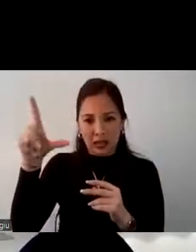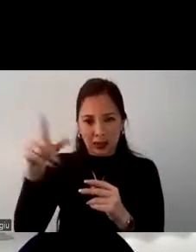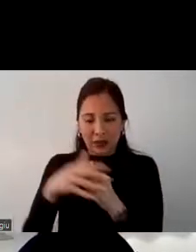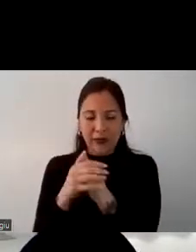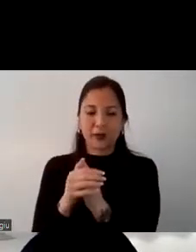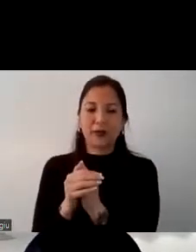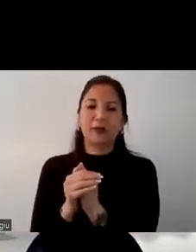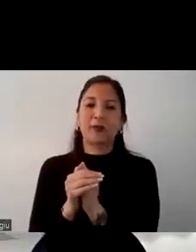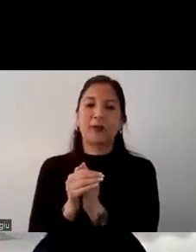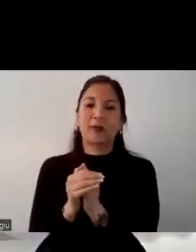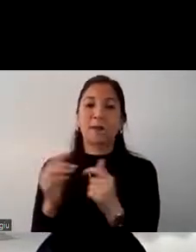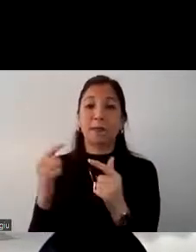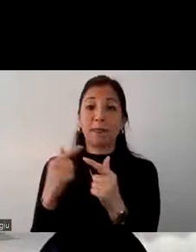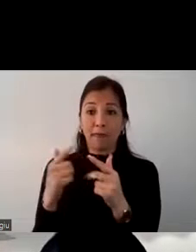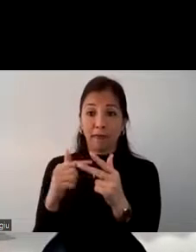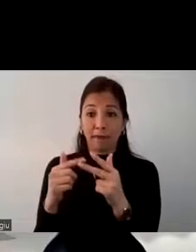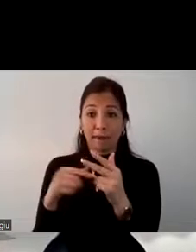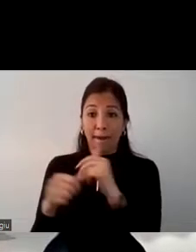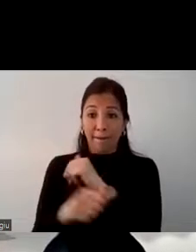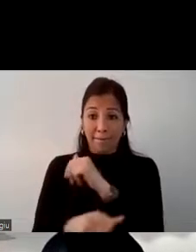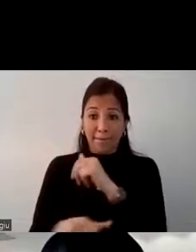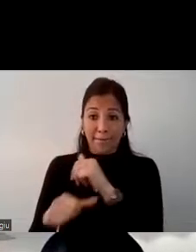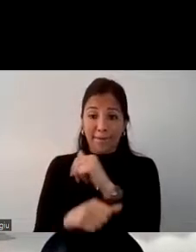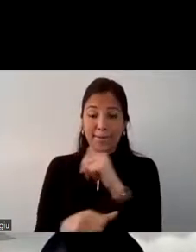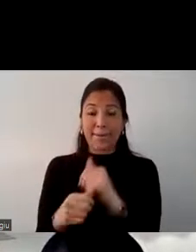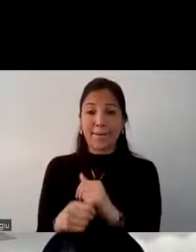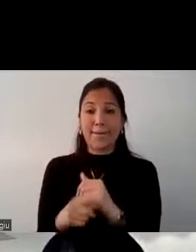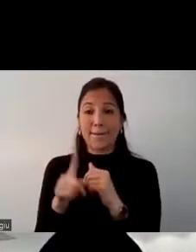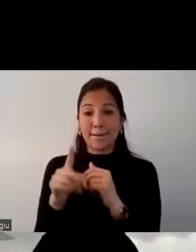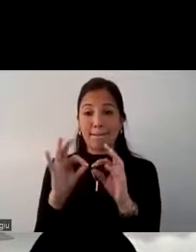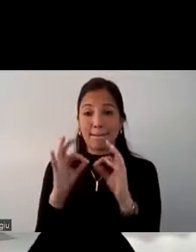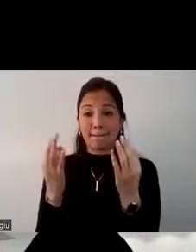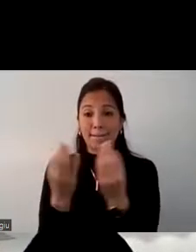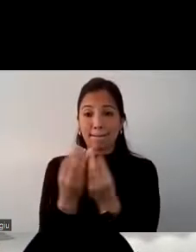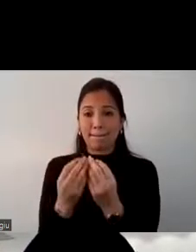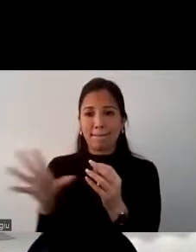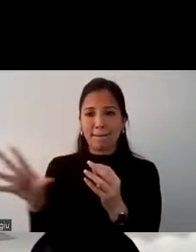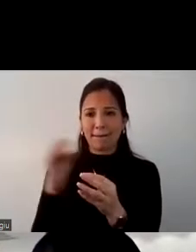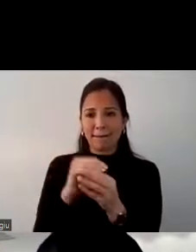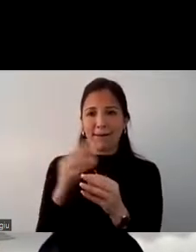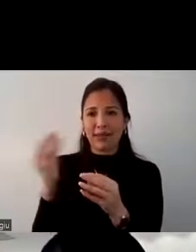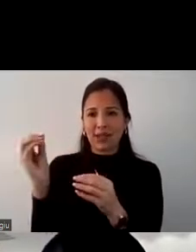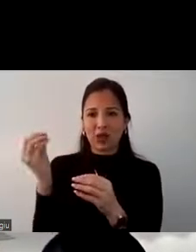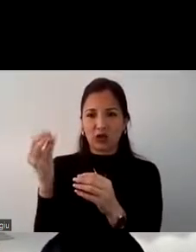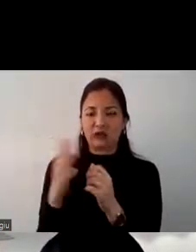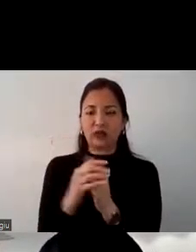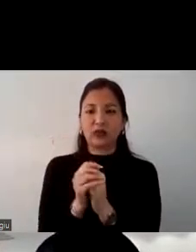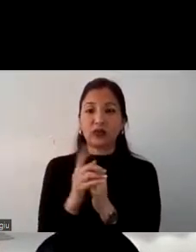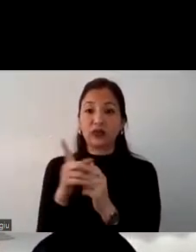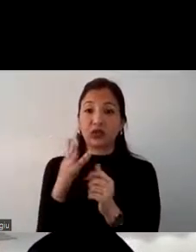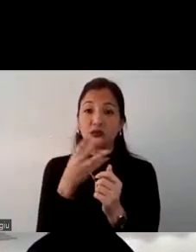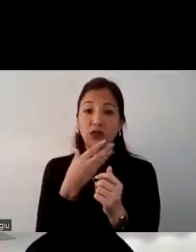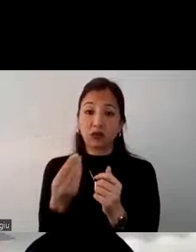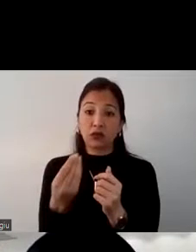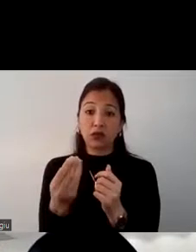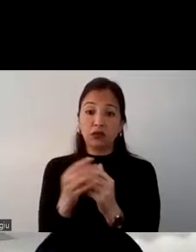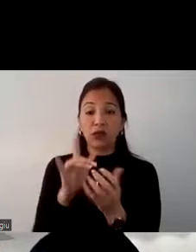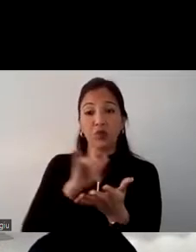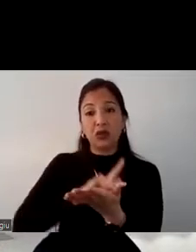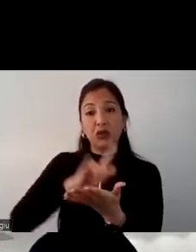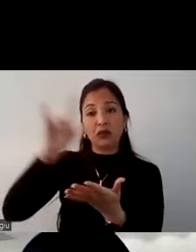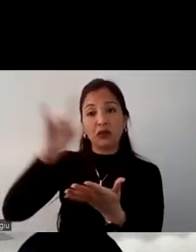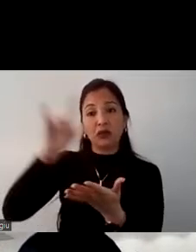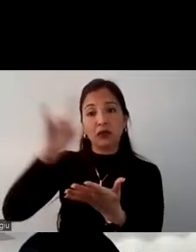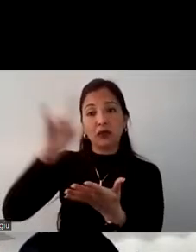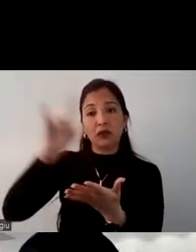cómo es otras realidades en otros países y eso es algo que están adaptando mucho los jóvenes porque es algo que les gusta y viajan por ello en grupos